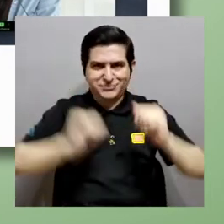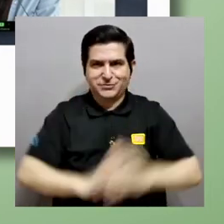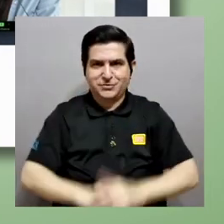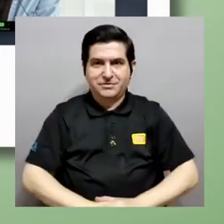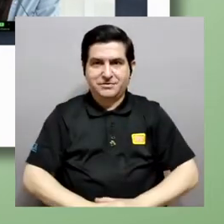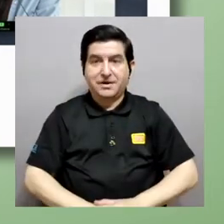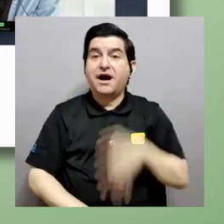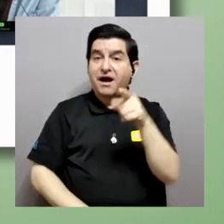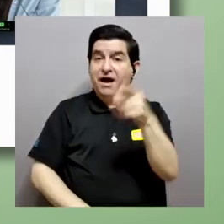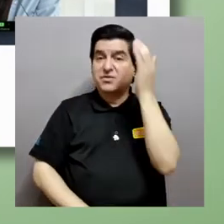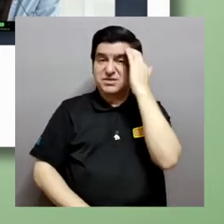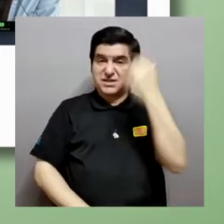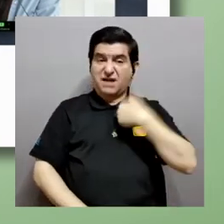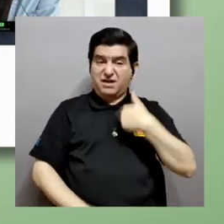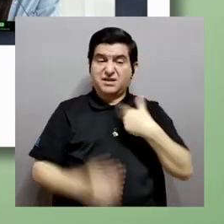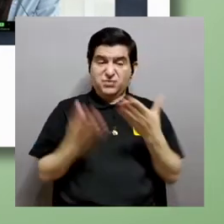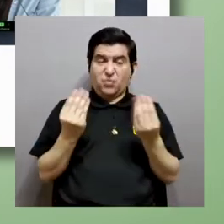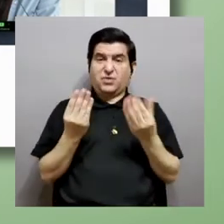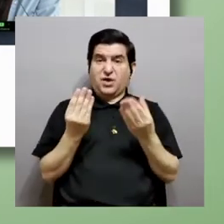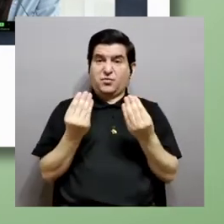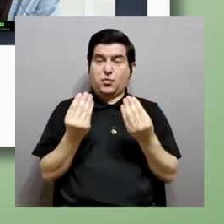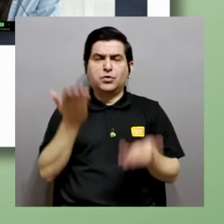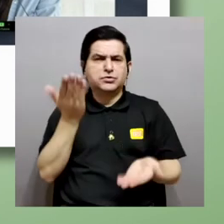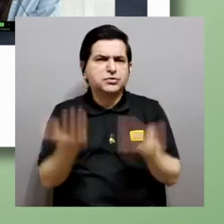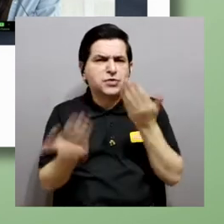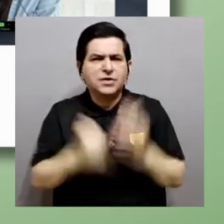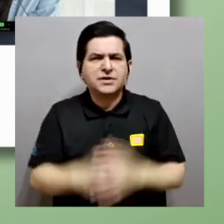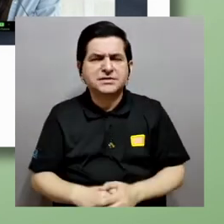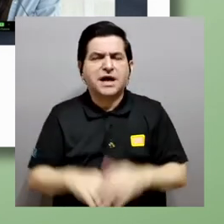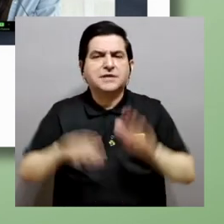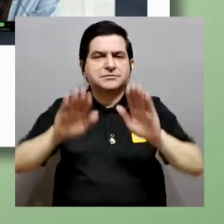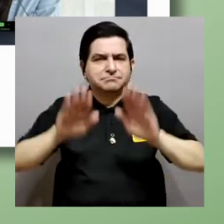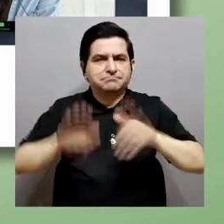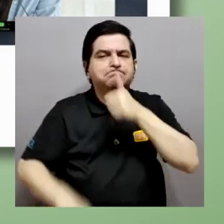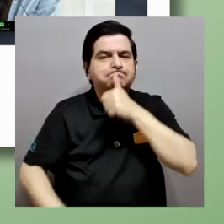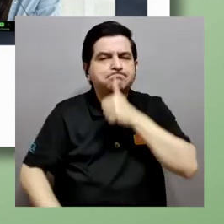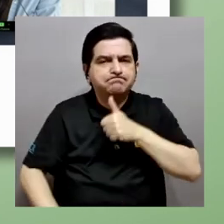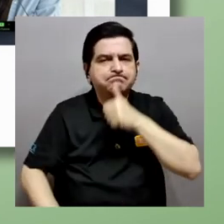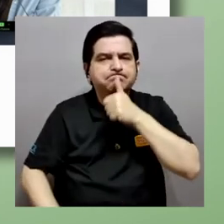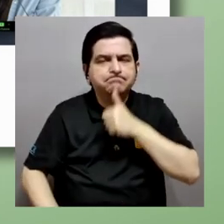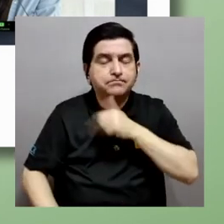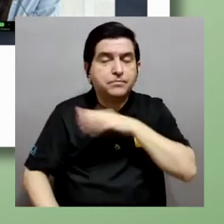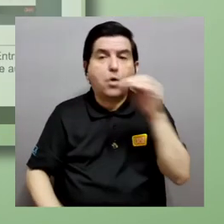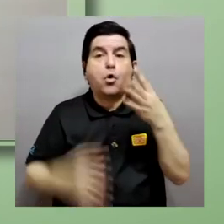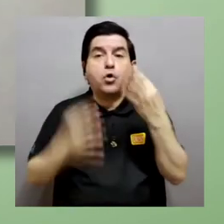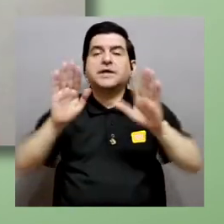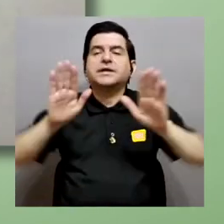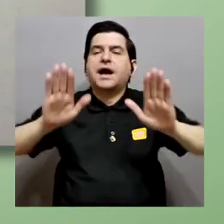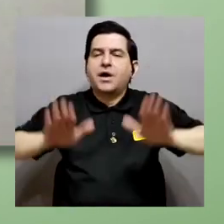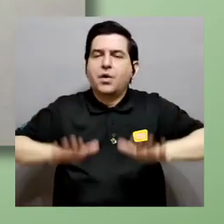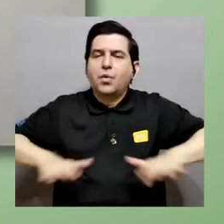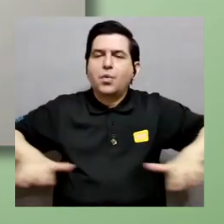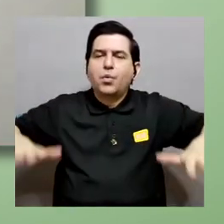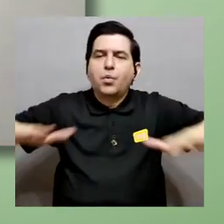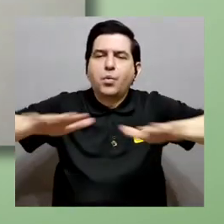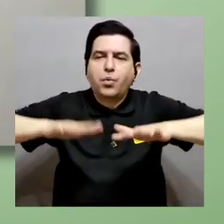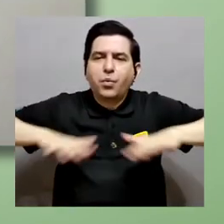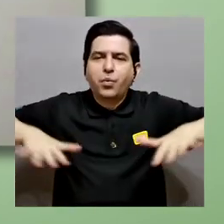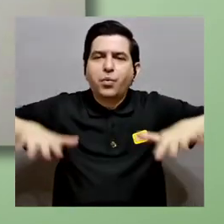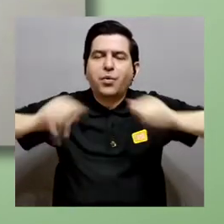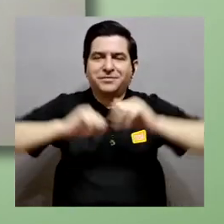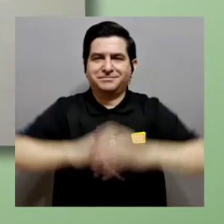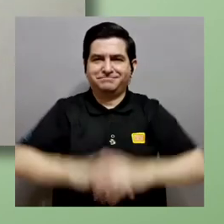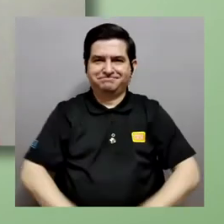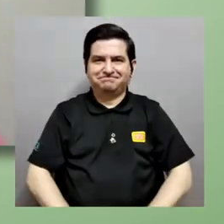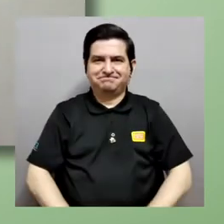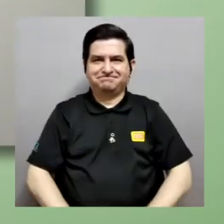si de pronto saben que me siento nervioso tal vez tendrían un poco más de paciencia o tal vez tratarían de relajar el ambiente así